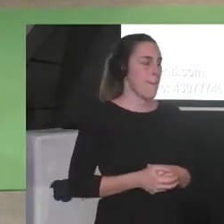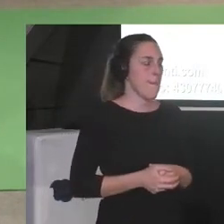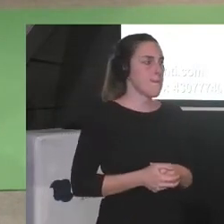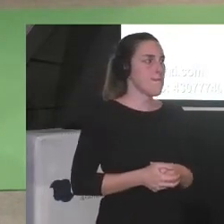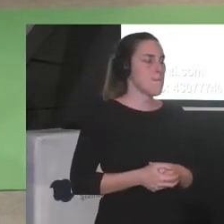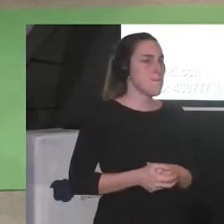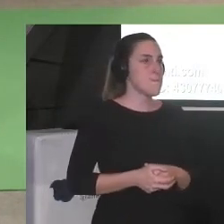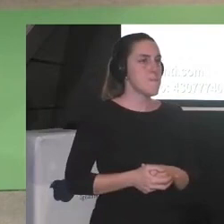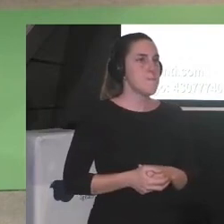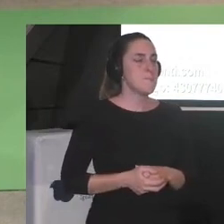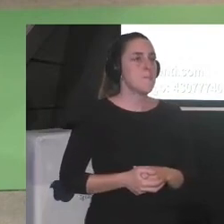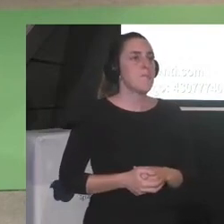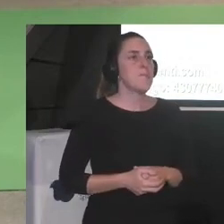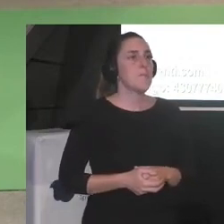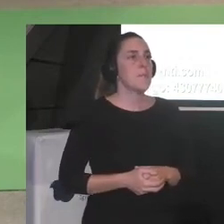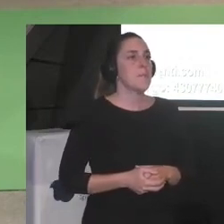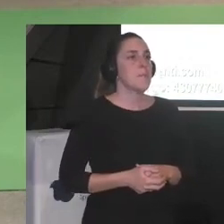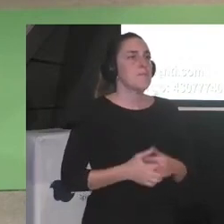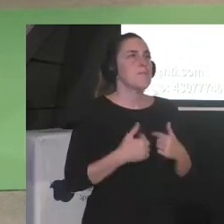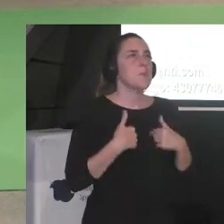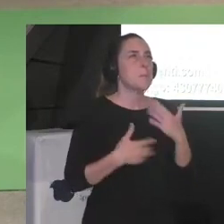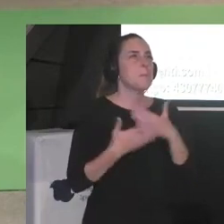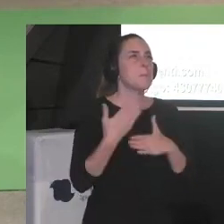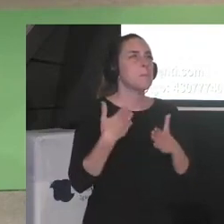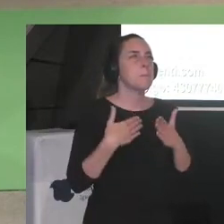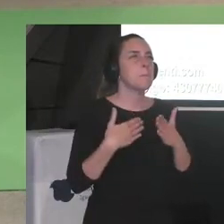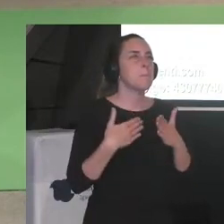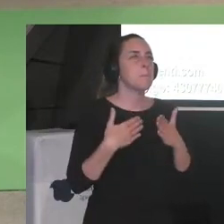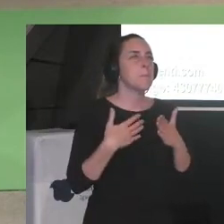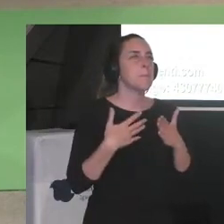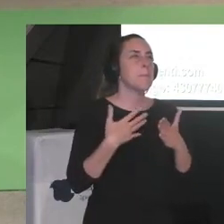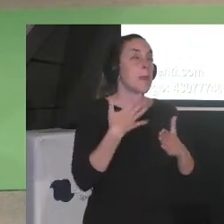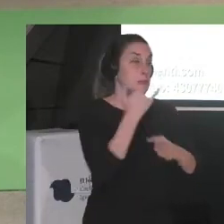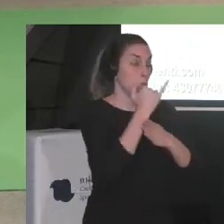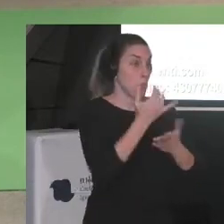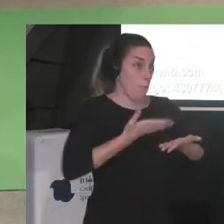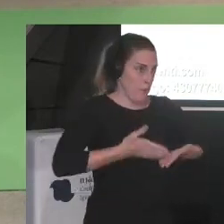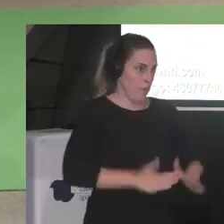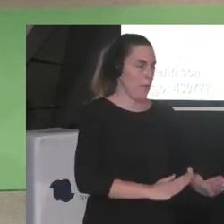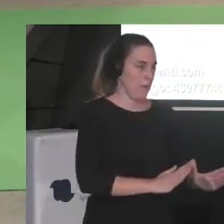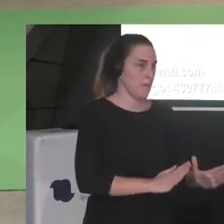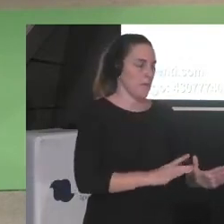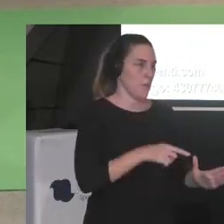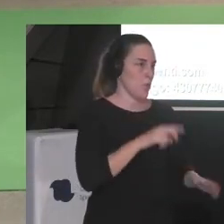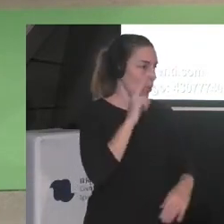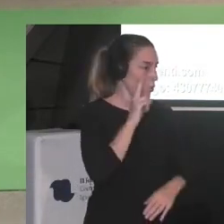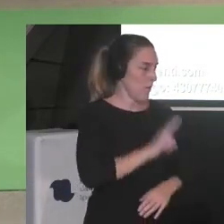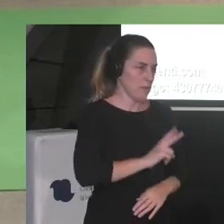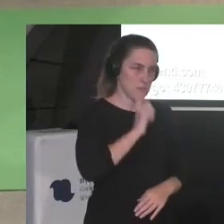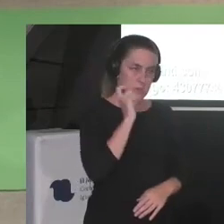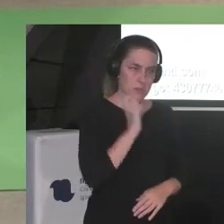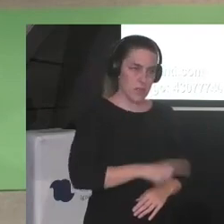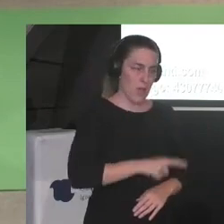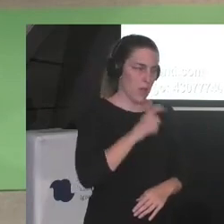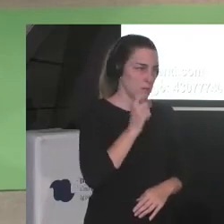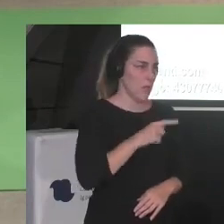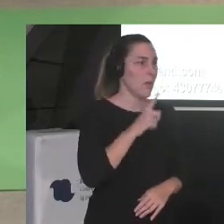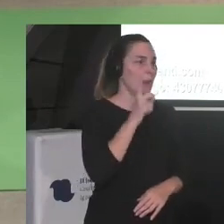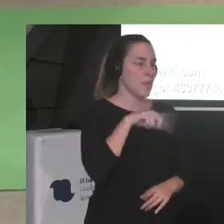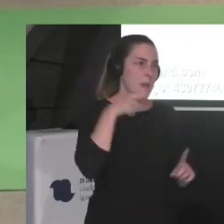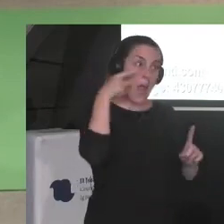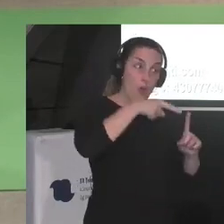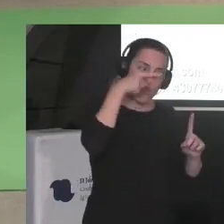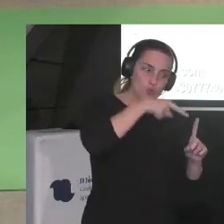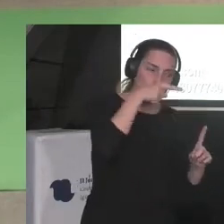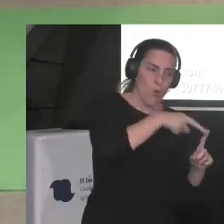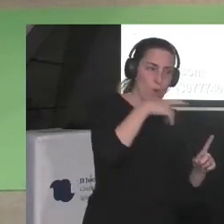yo en la en el instituto de mi hija lo he visto constantemente ¿no? además del acoso por supuesto